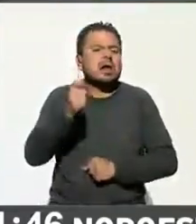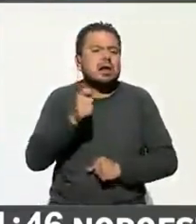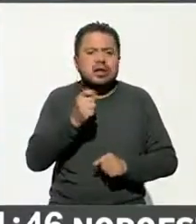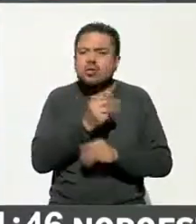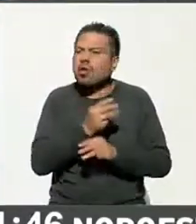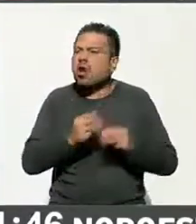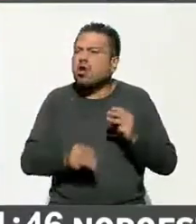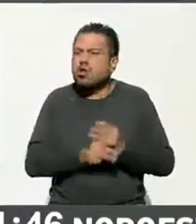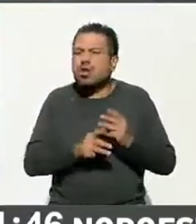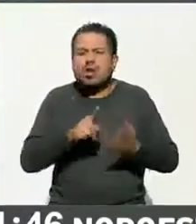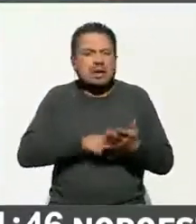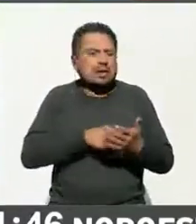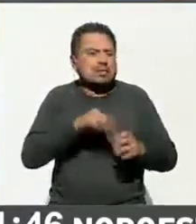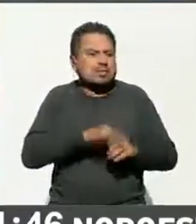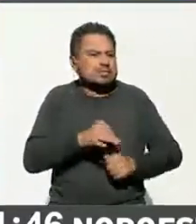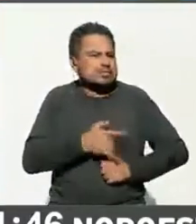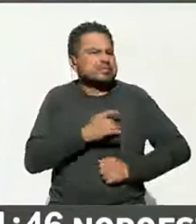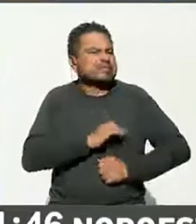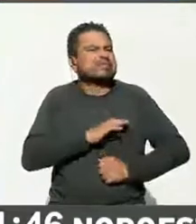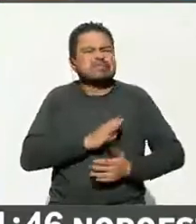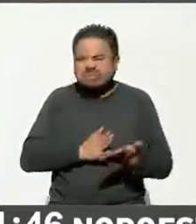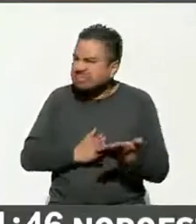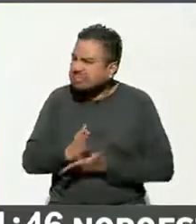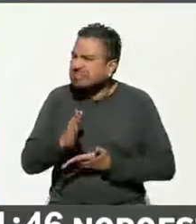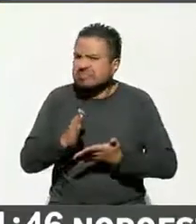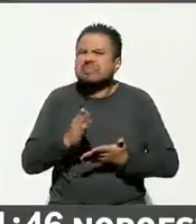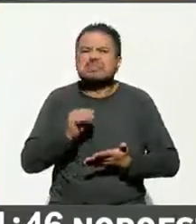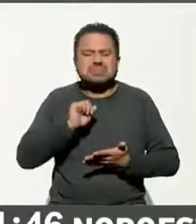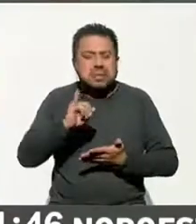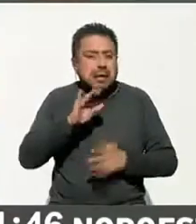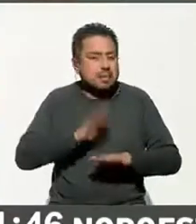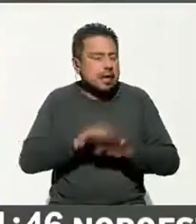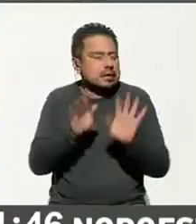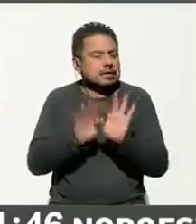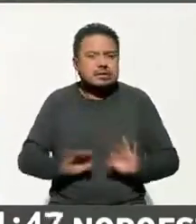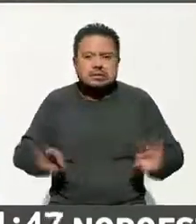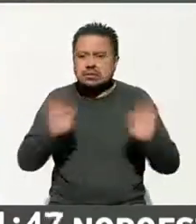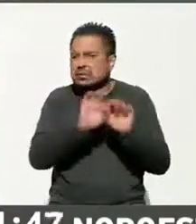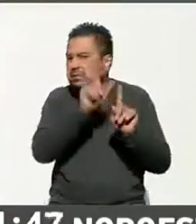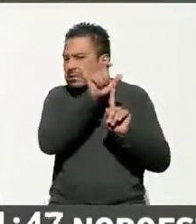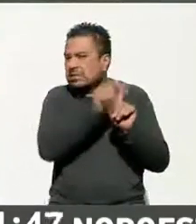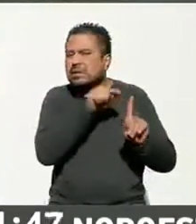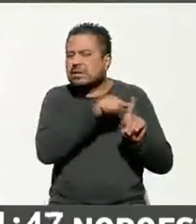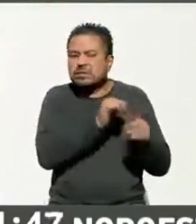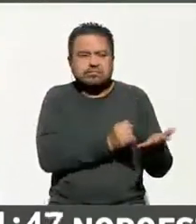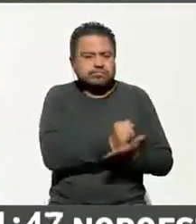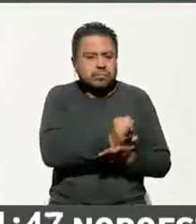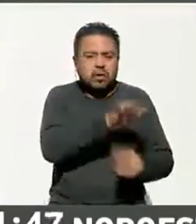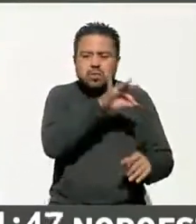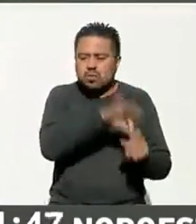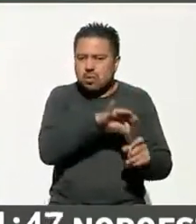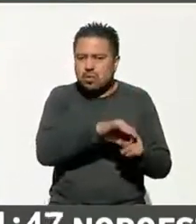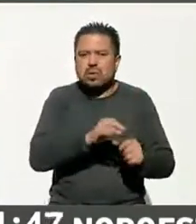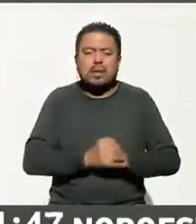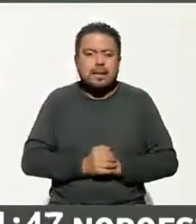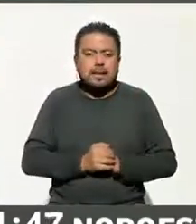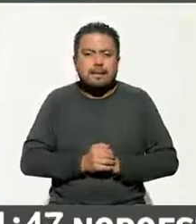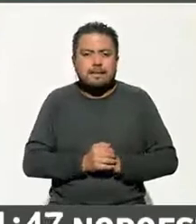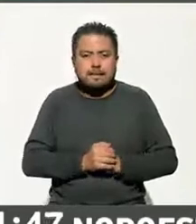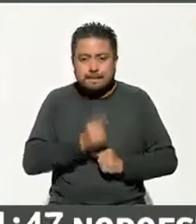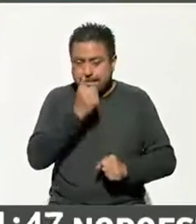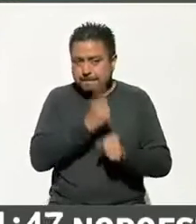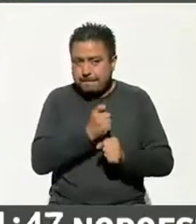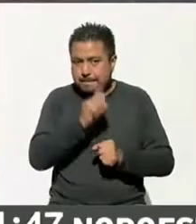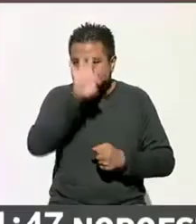motivaciones del elector o qué fue en su consideración lo más importante para definir su voto. En un